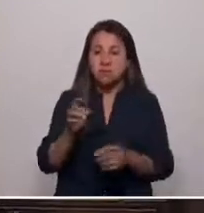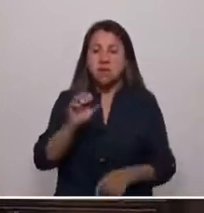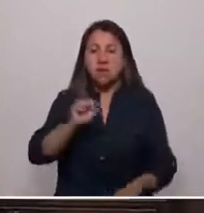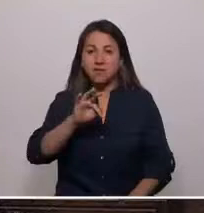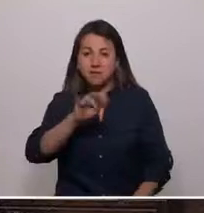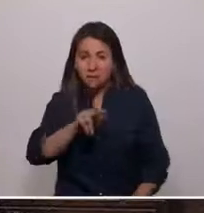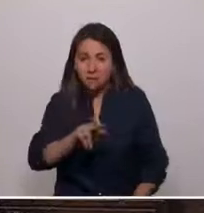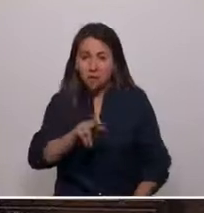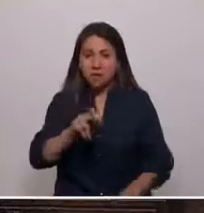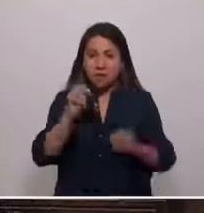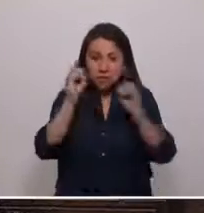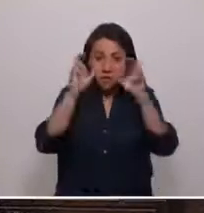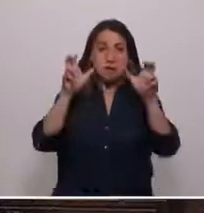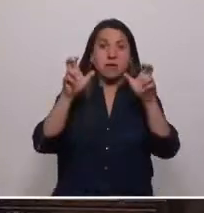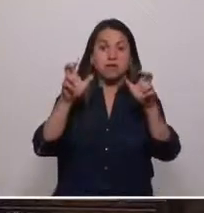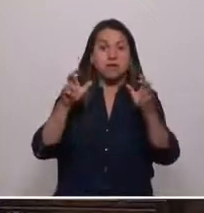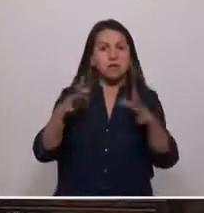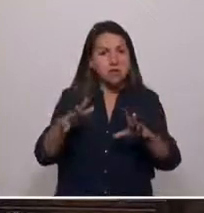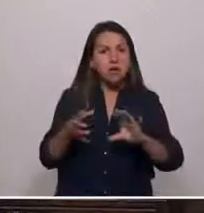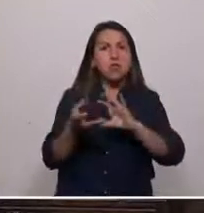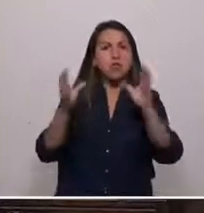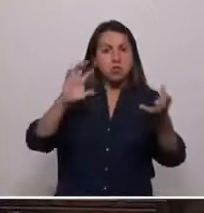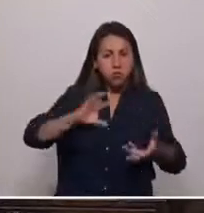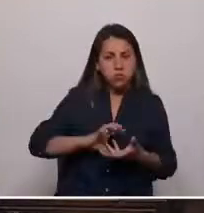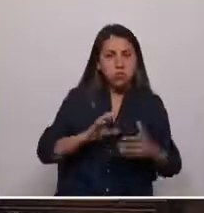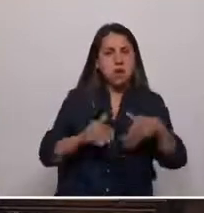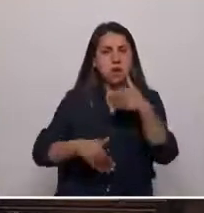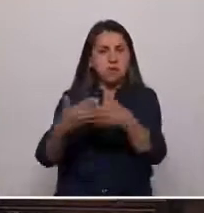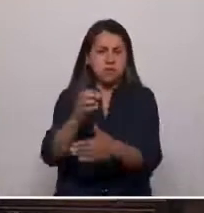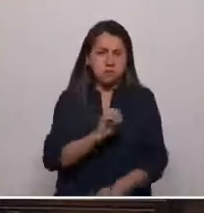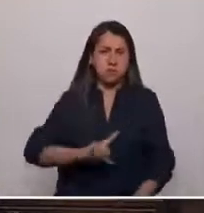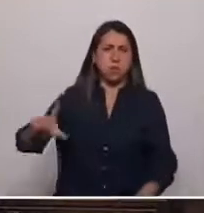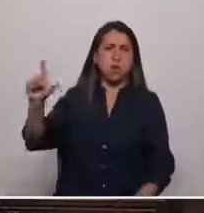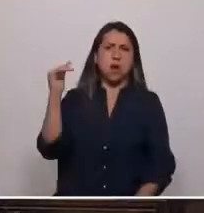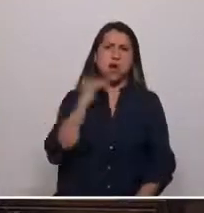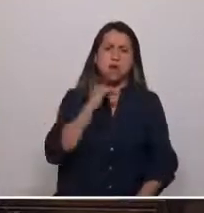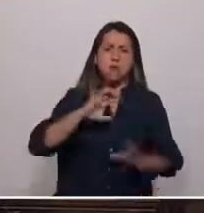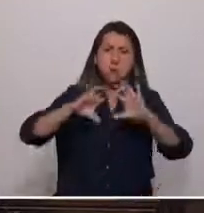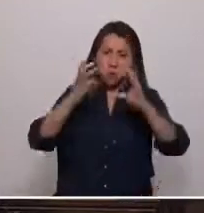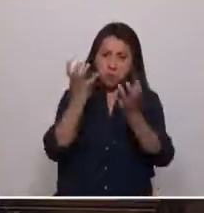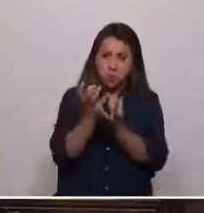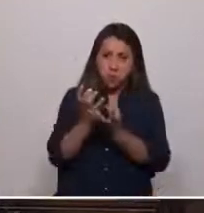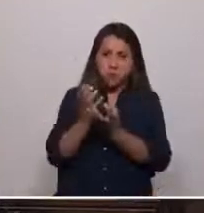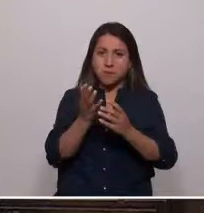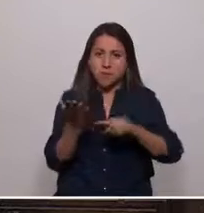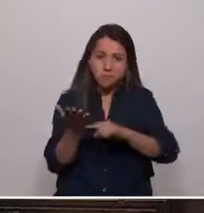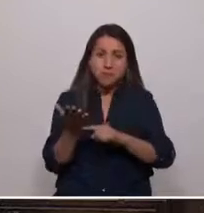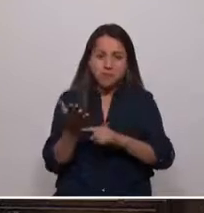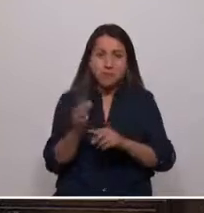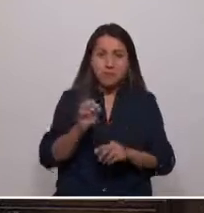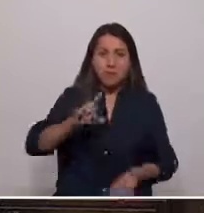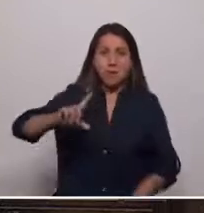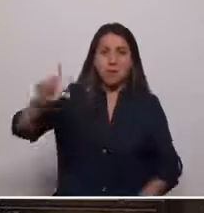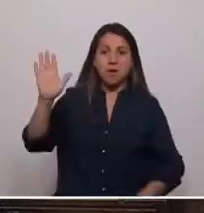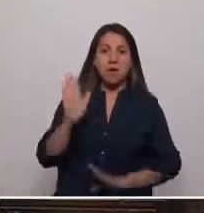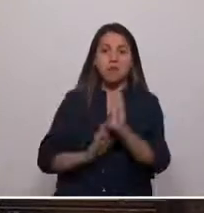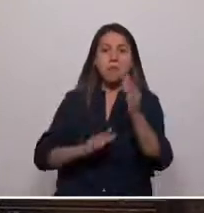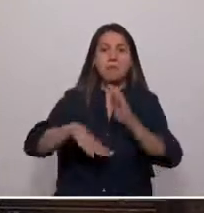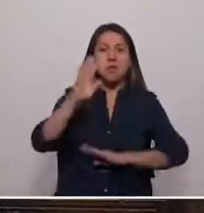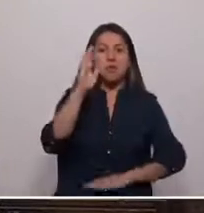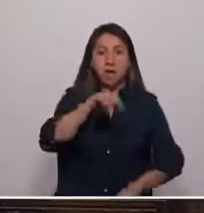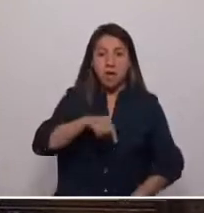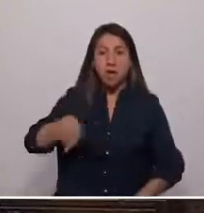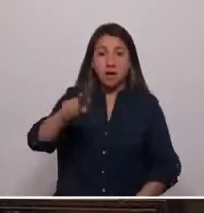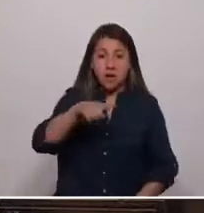a un mundo que se internacionaliza, se digitaliza y avanza a pasos agigantados. A pesar de que hemos sido testigos de que la mayoría aquí ha pasado a la